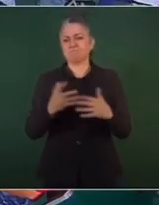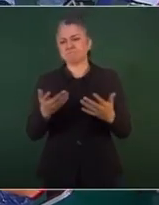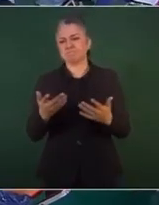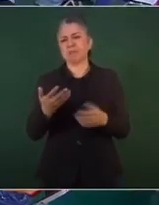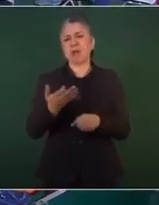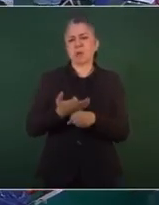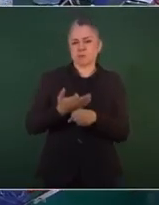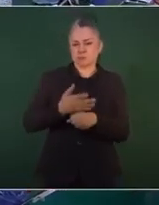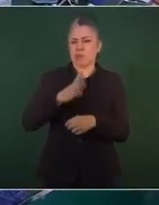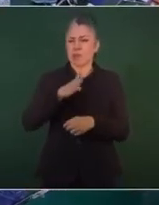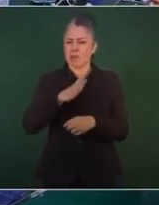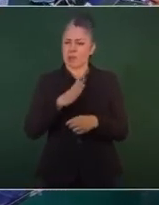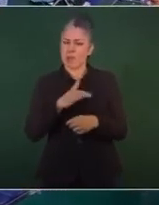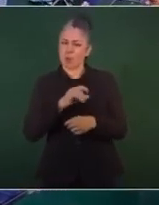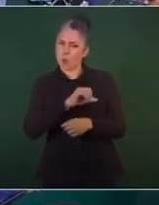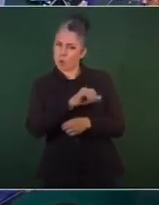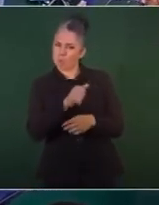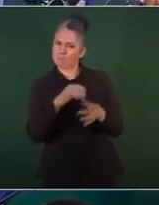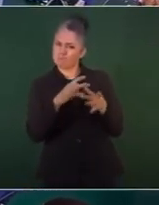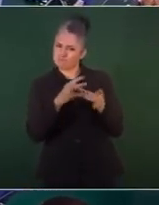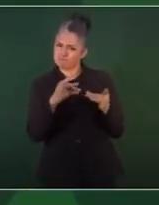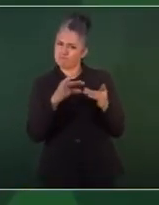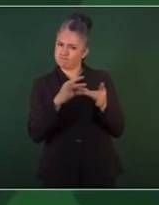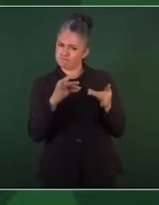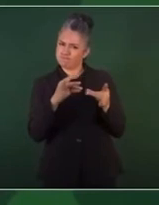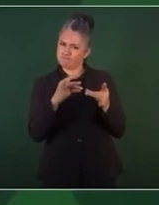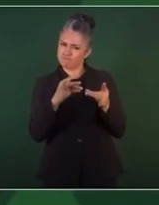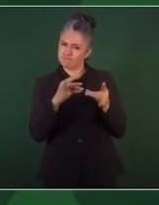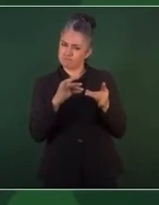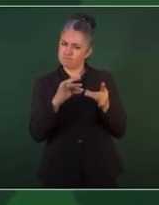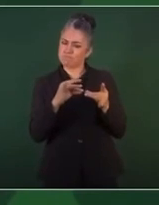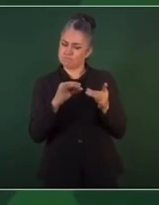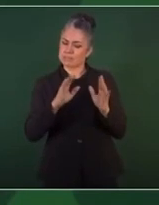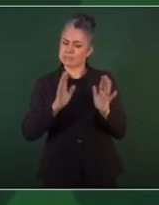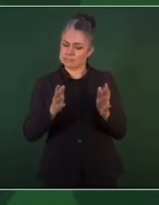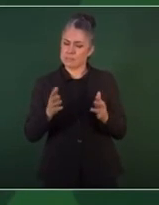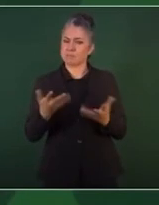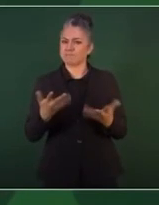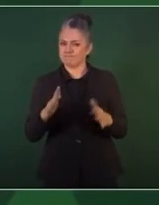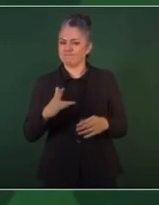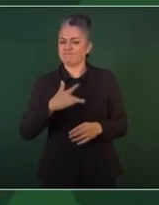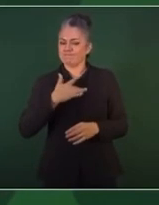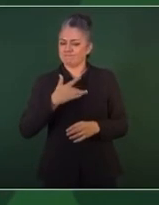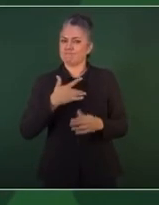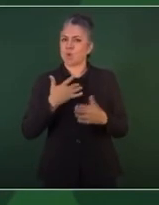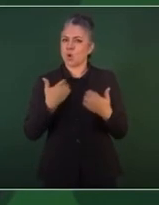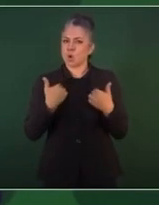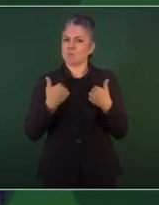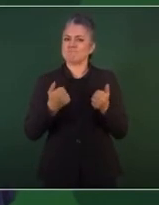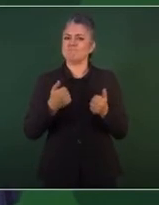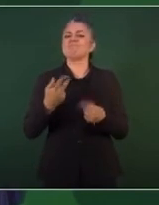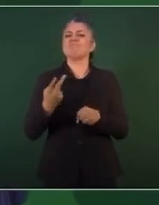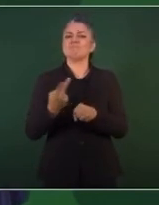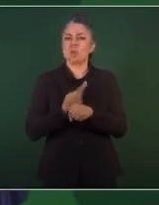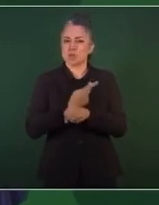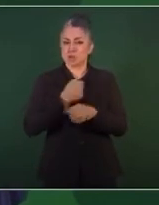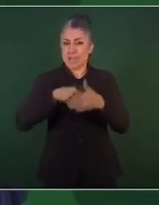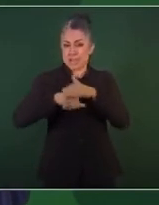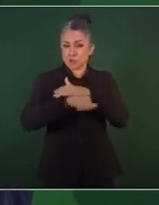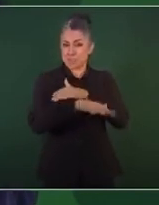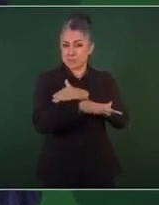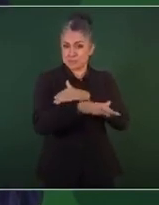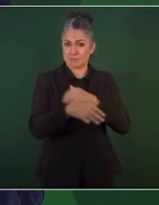versión muy cercana a lo sucedido y por eso se está actuando